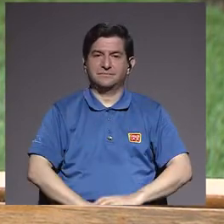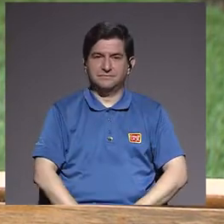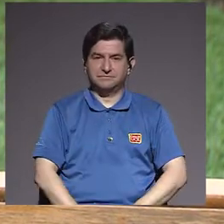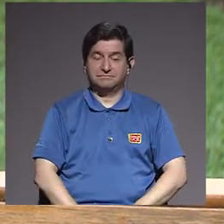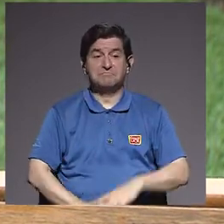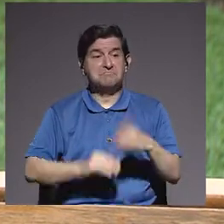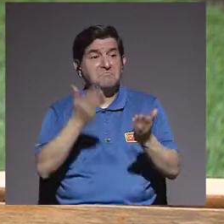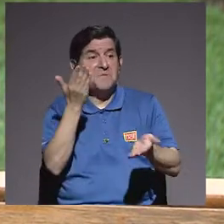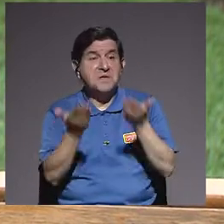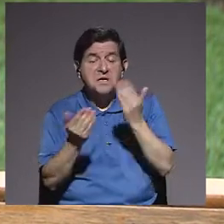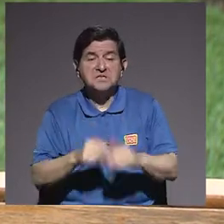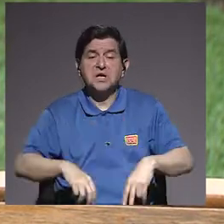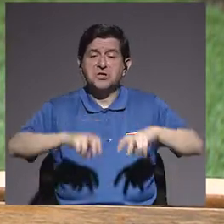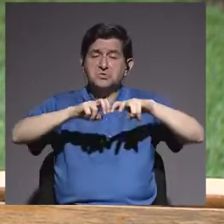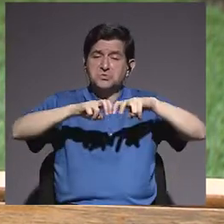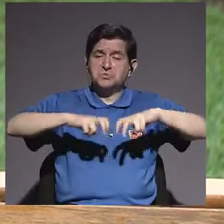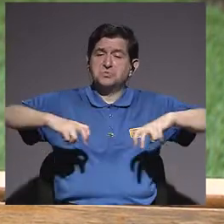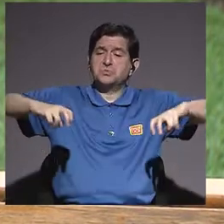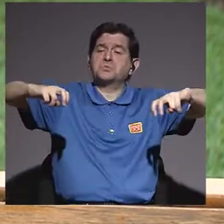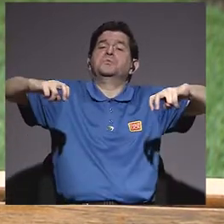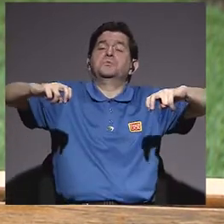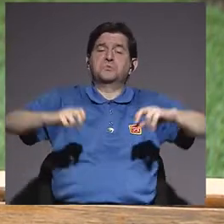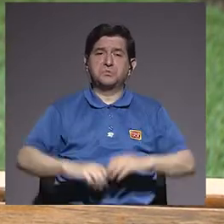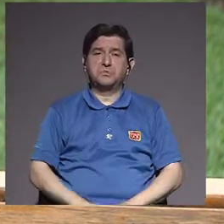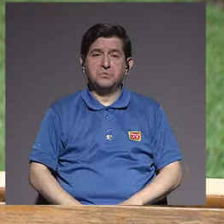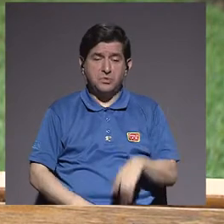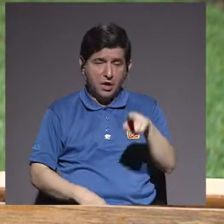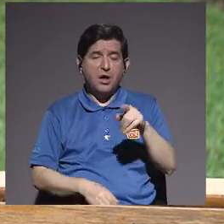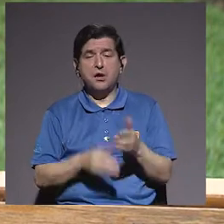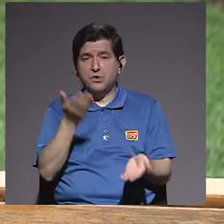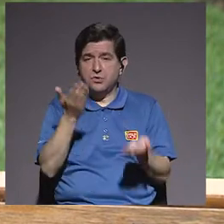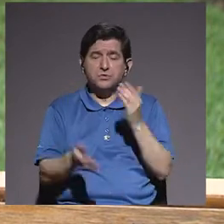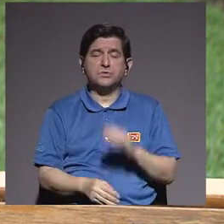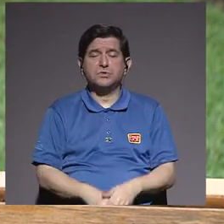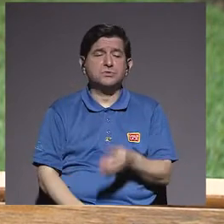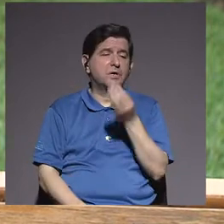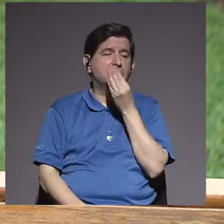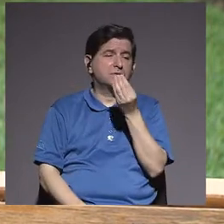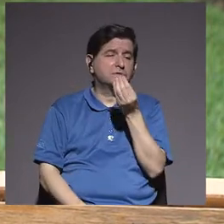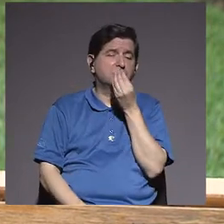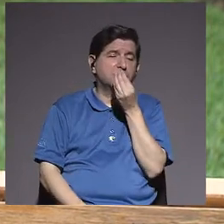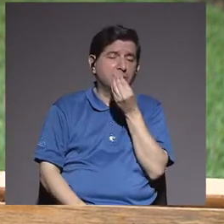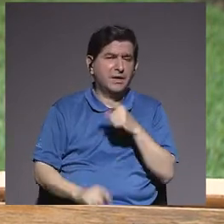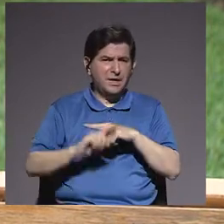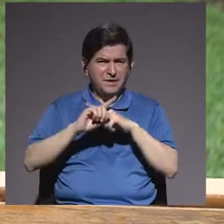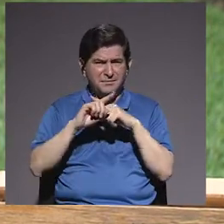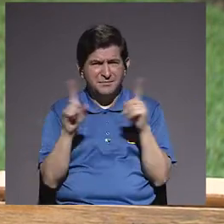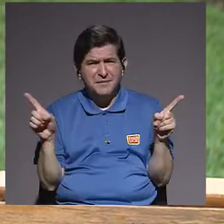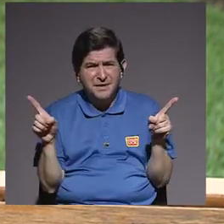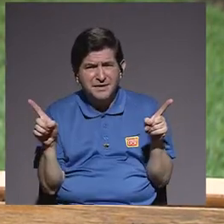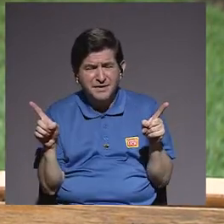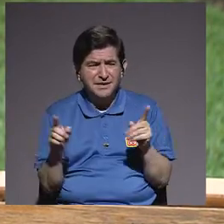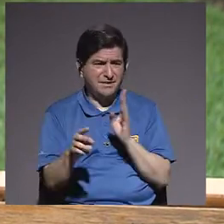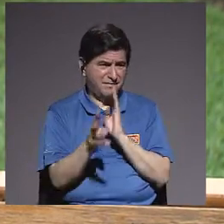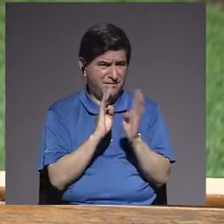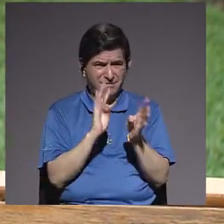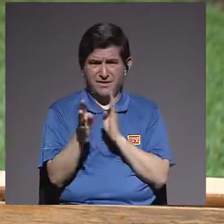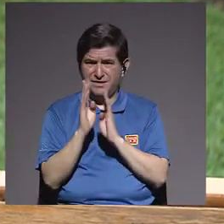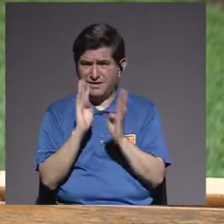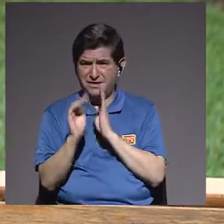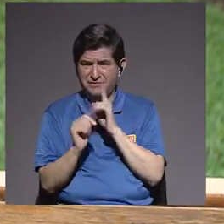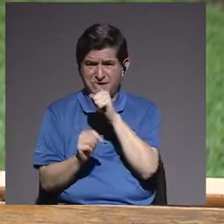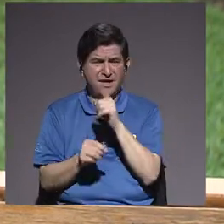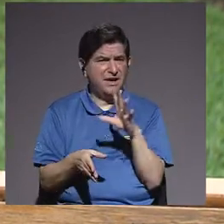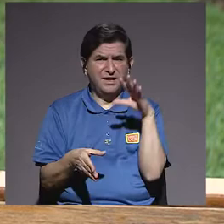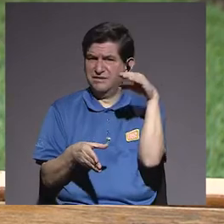pueden estar sentados compartiendo un almuerzo, una comida, pero en la conversación